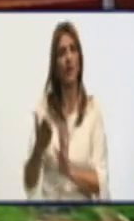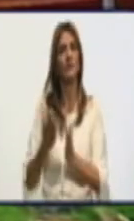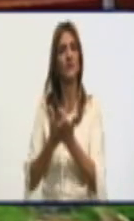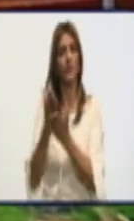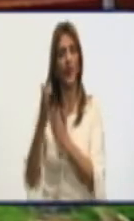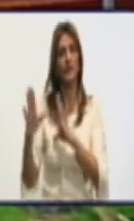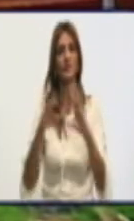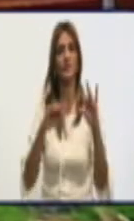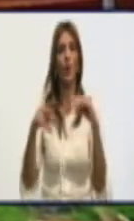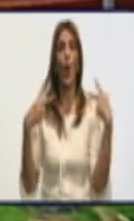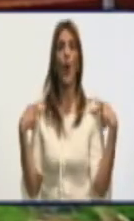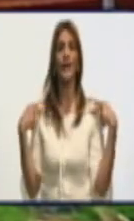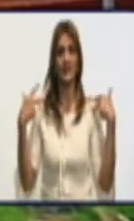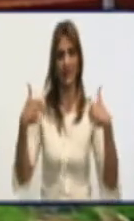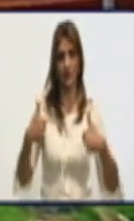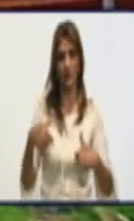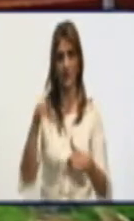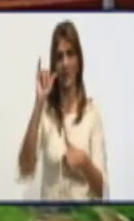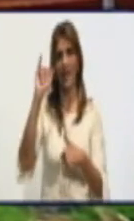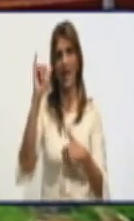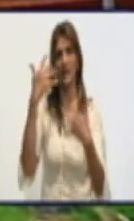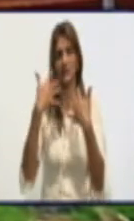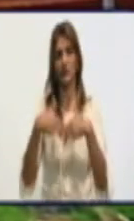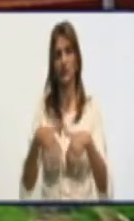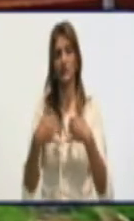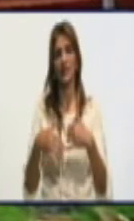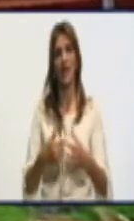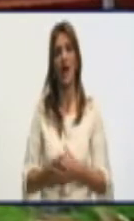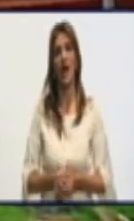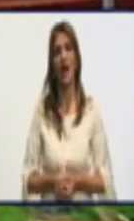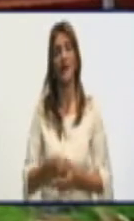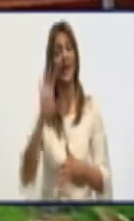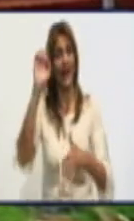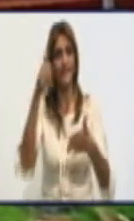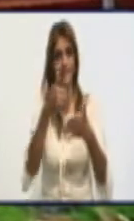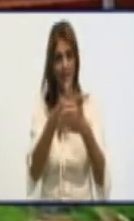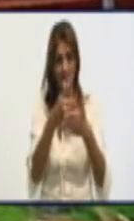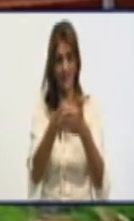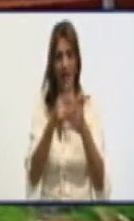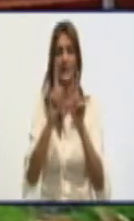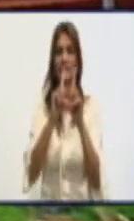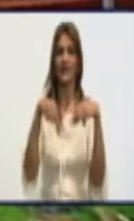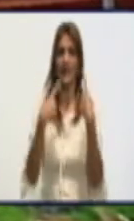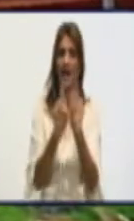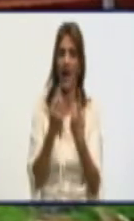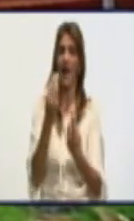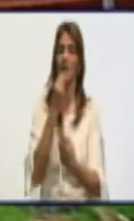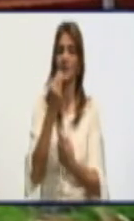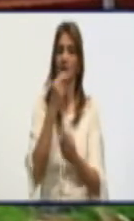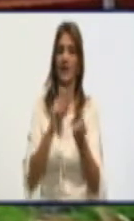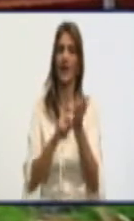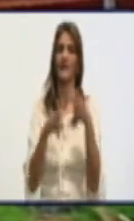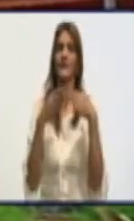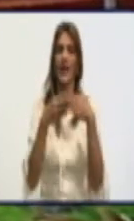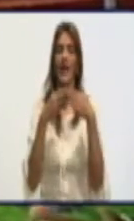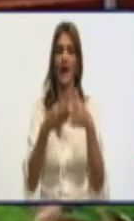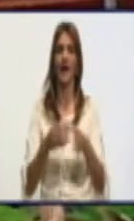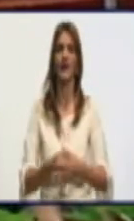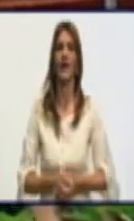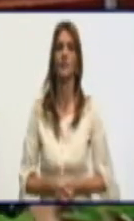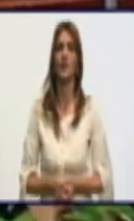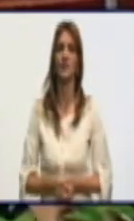director de la industria o sea la empresa integral alimentaria de Granma le adelanto